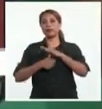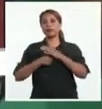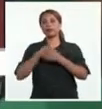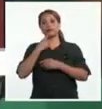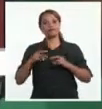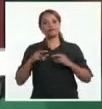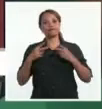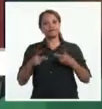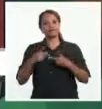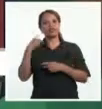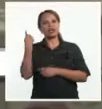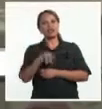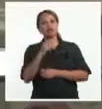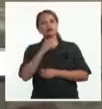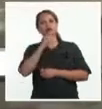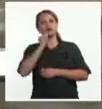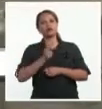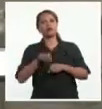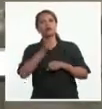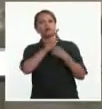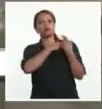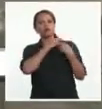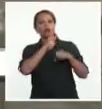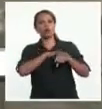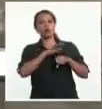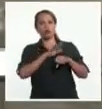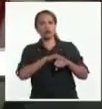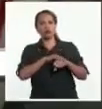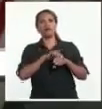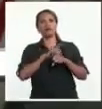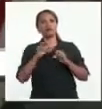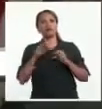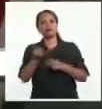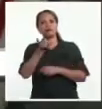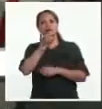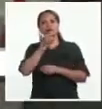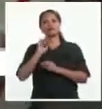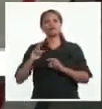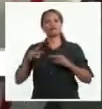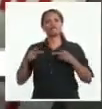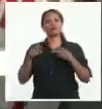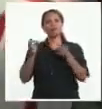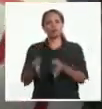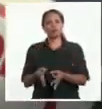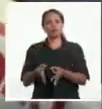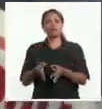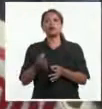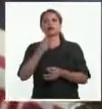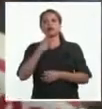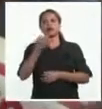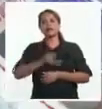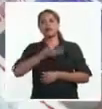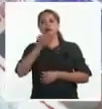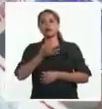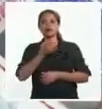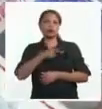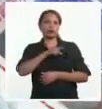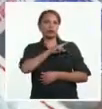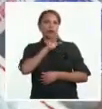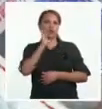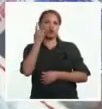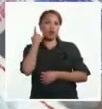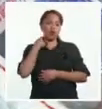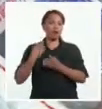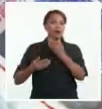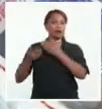castigar a los responsables para evitar se repitan los hechos. La víspera, la Comisión para la Verdad concluyó que lo ocurrido hace casi ocho años